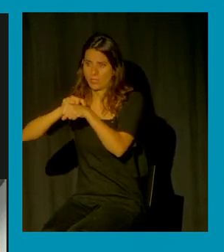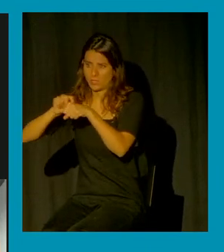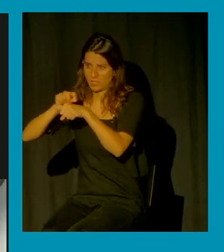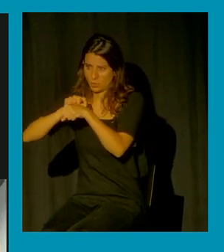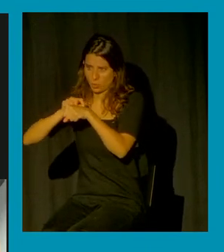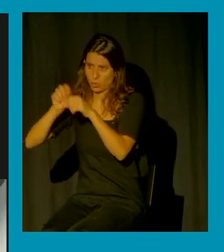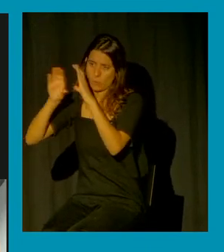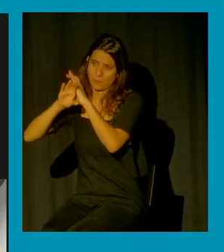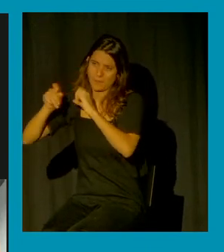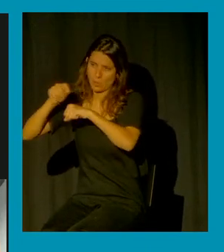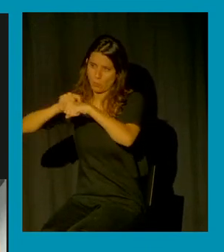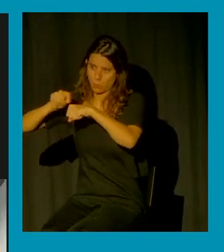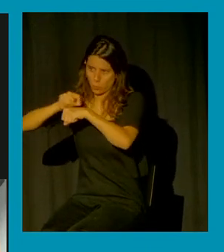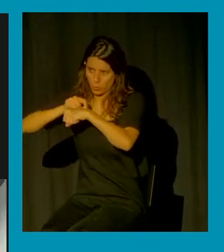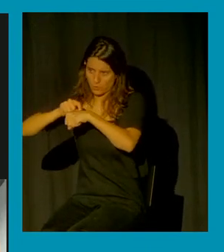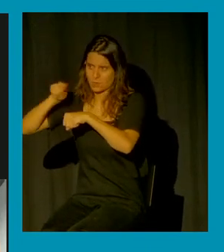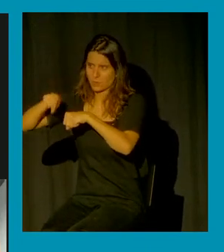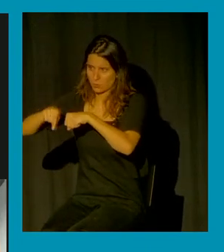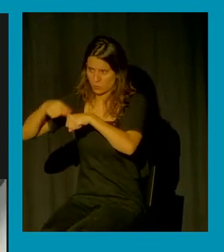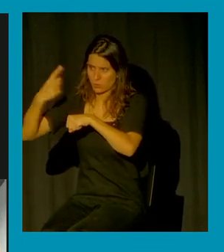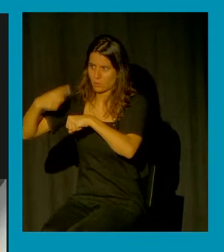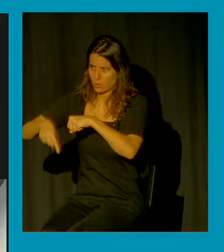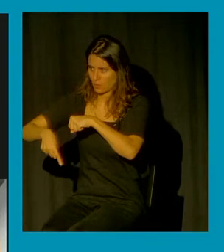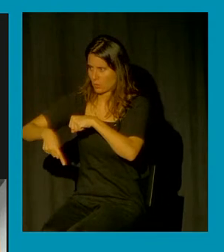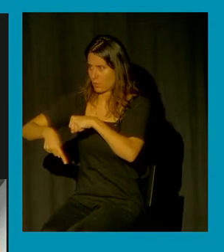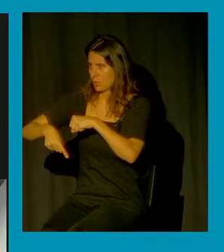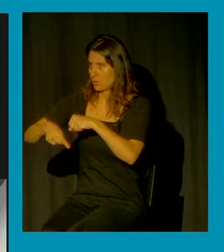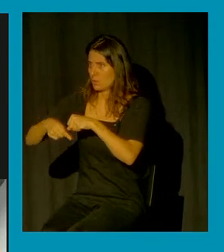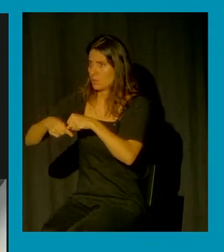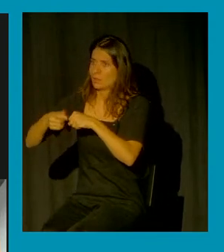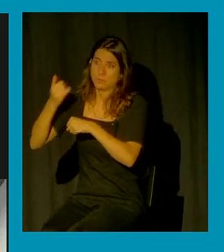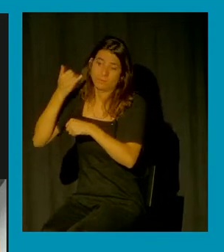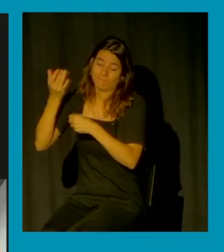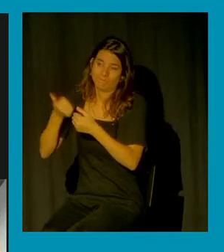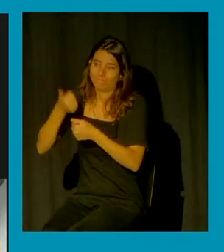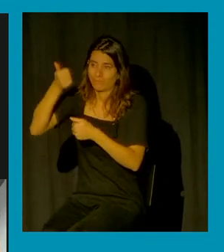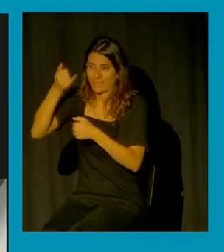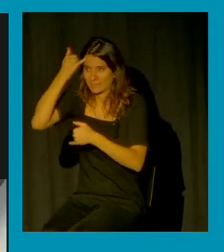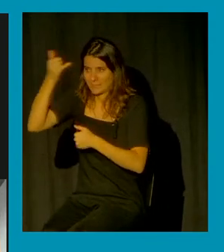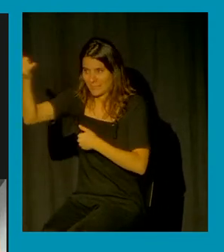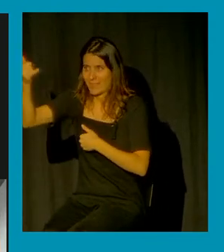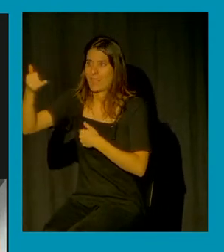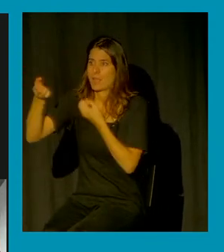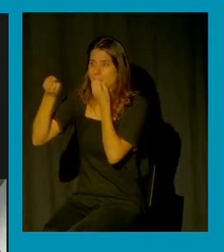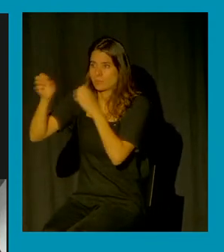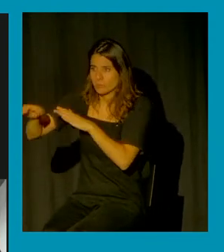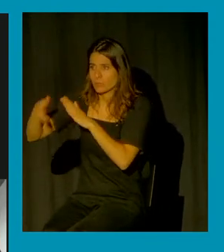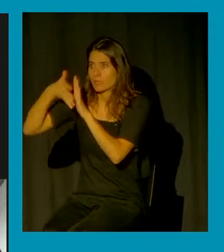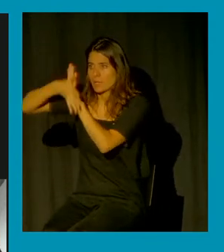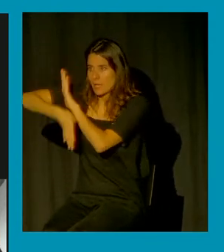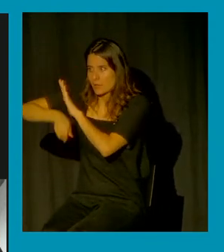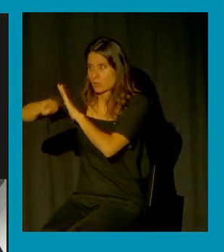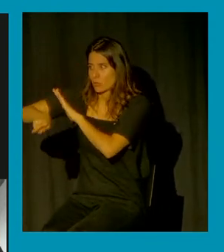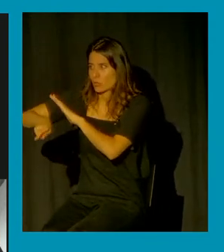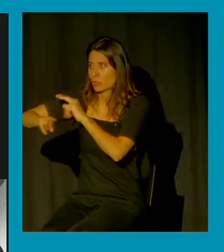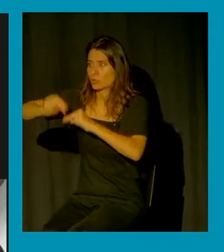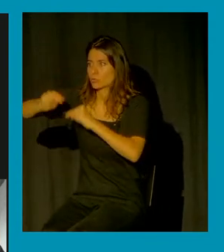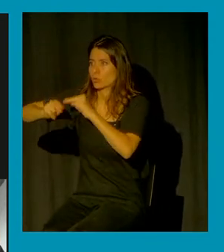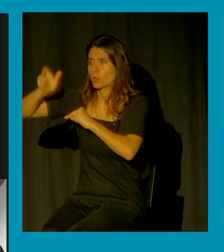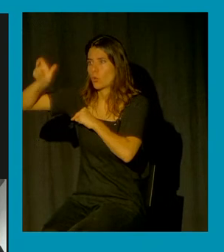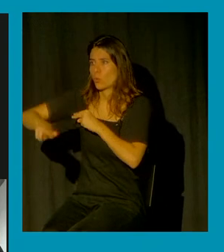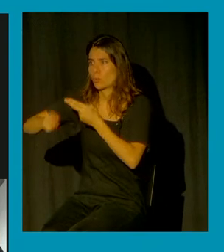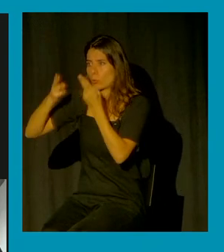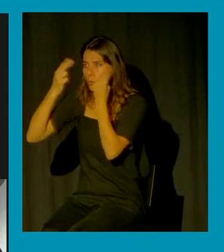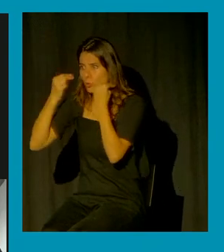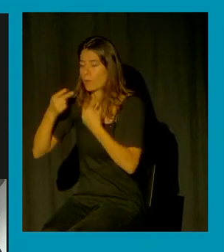aviso aleccionador ¿no? que construye un cuerpo dócil a través de las representaciones y de los relatos ¿no? y me gusta mucho empezar